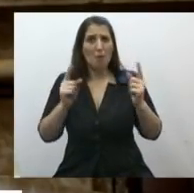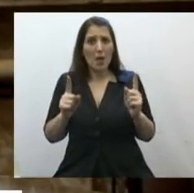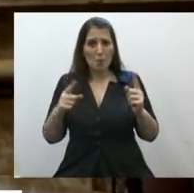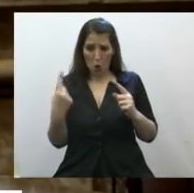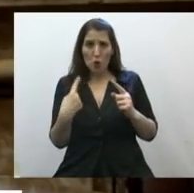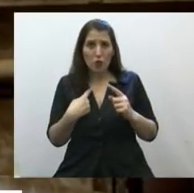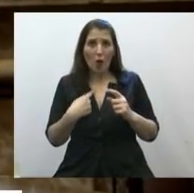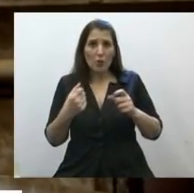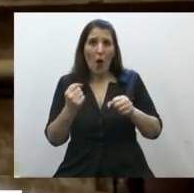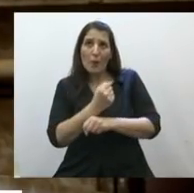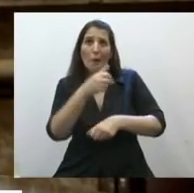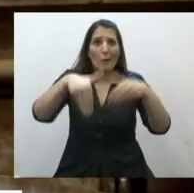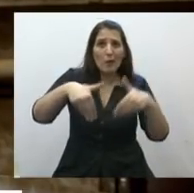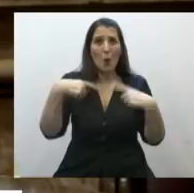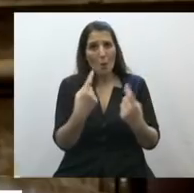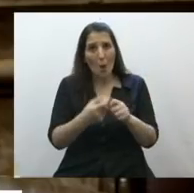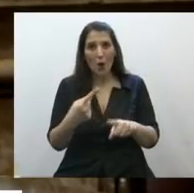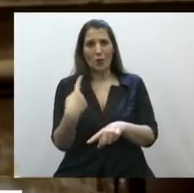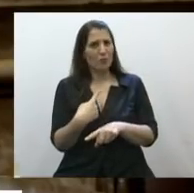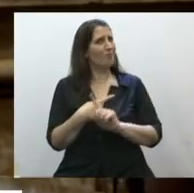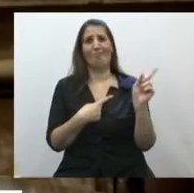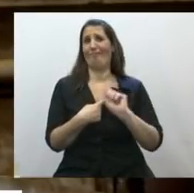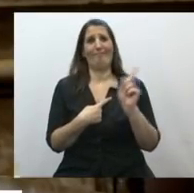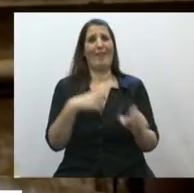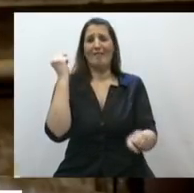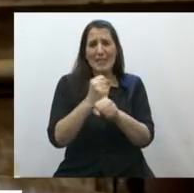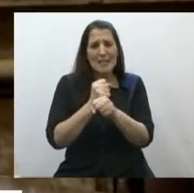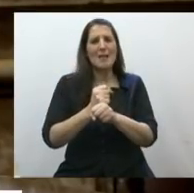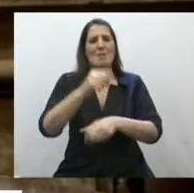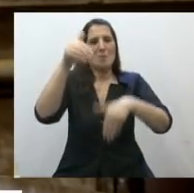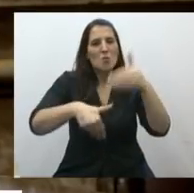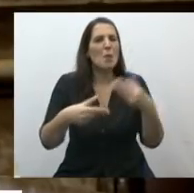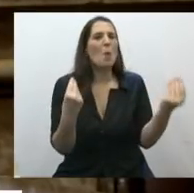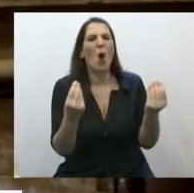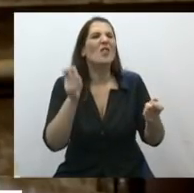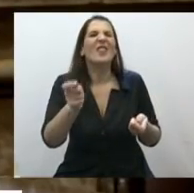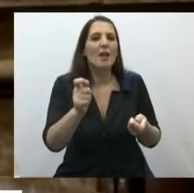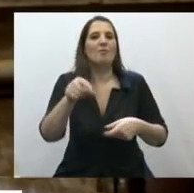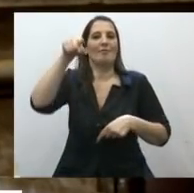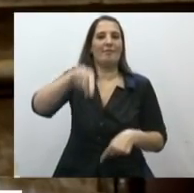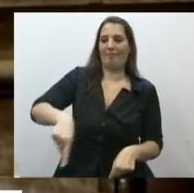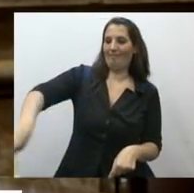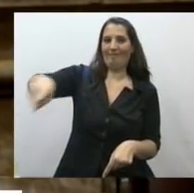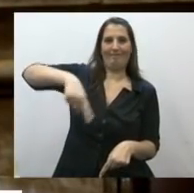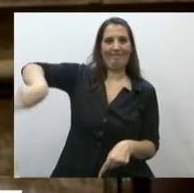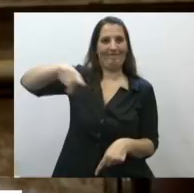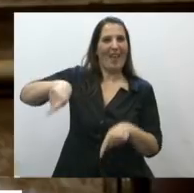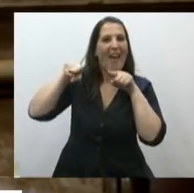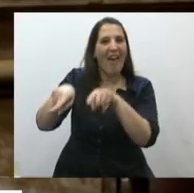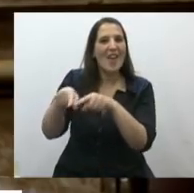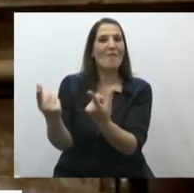ellos y que ellos tienen otros valores, otro paradigma que no son los mismos valores ni los mismos